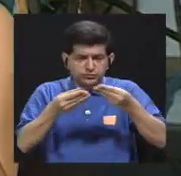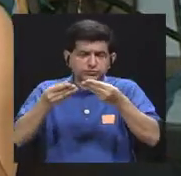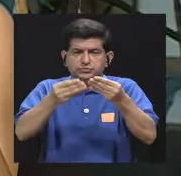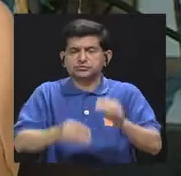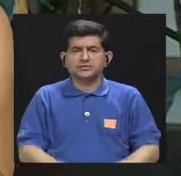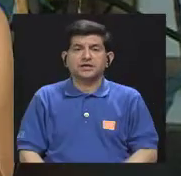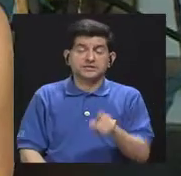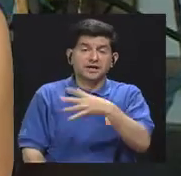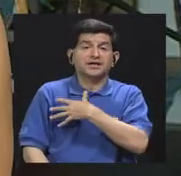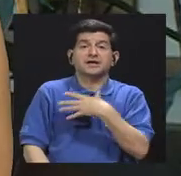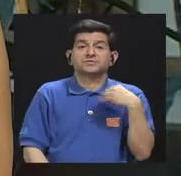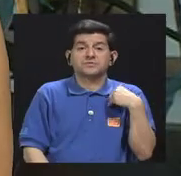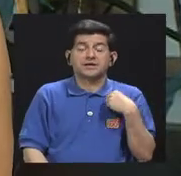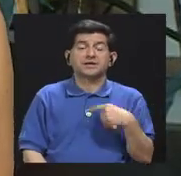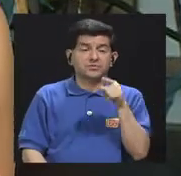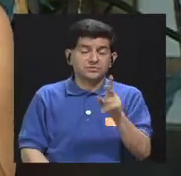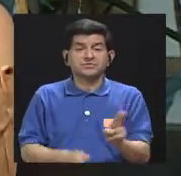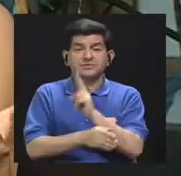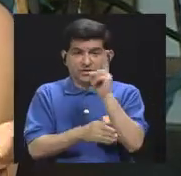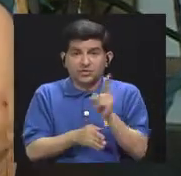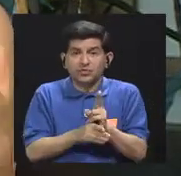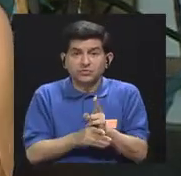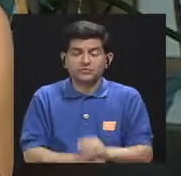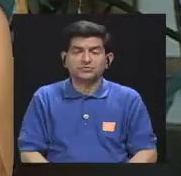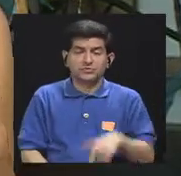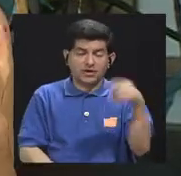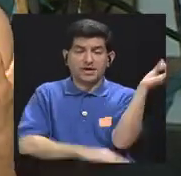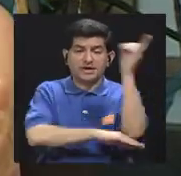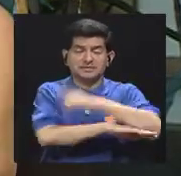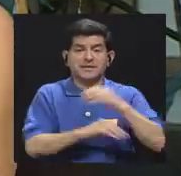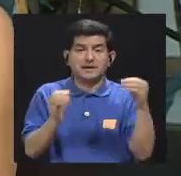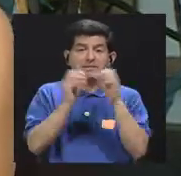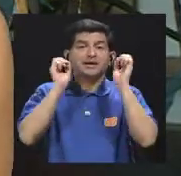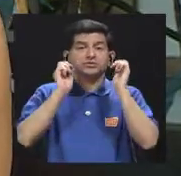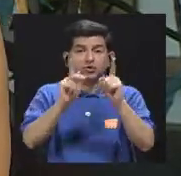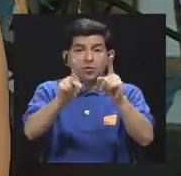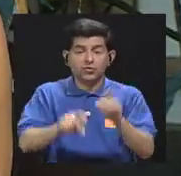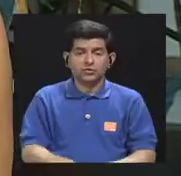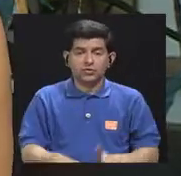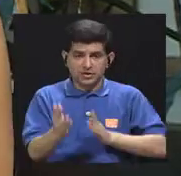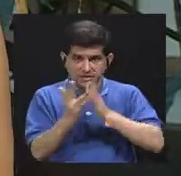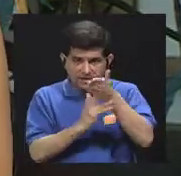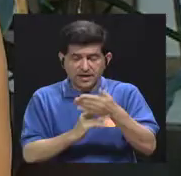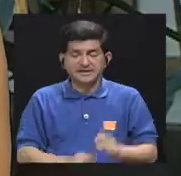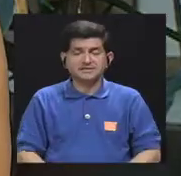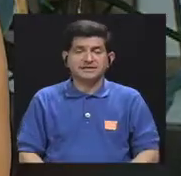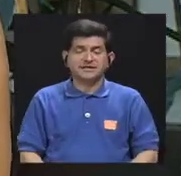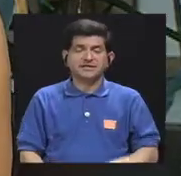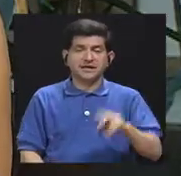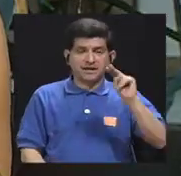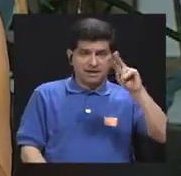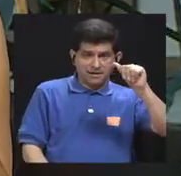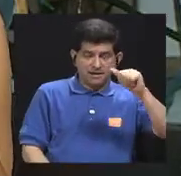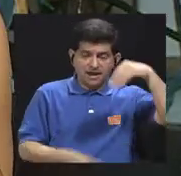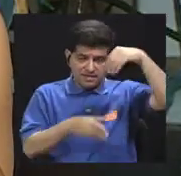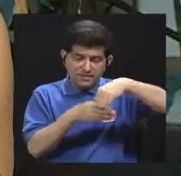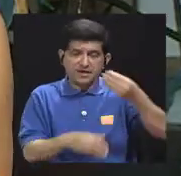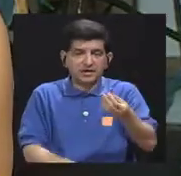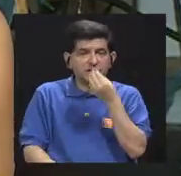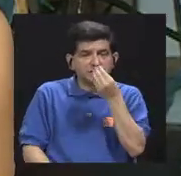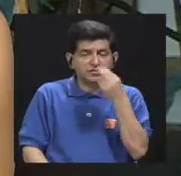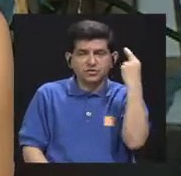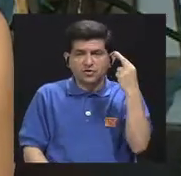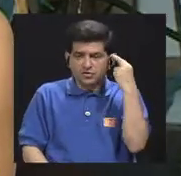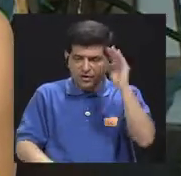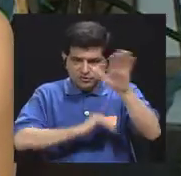hacen que te agrade consumir eso. Como hoy en día tenemos más disponibilidad de sodio en los alimentos, entonces, eso es lo que